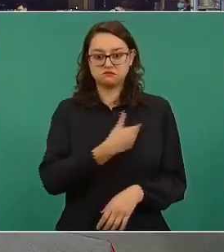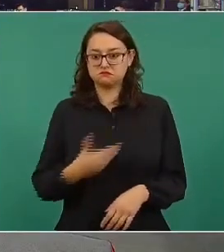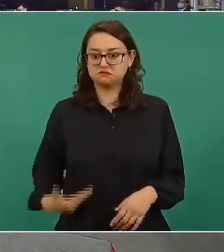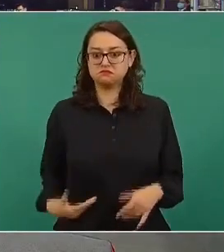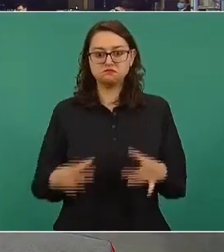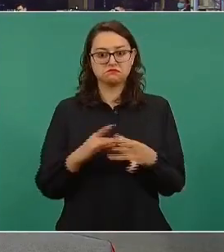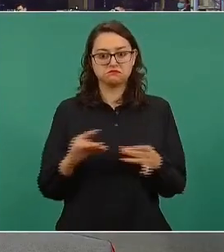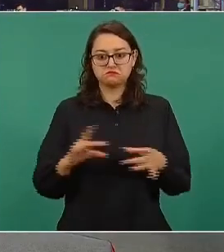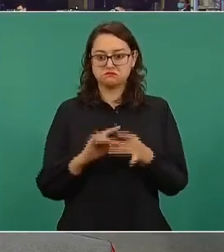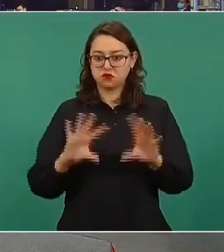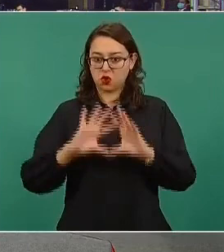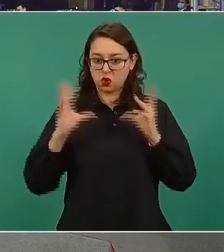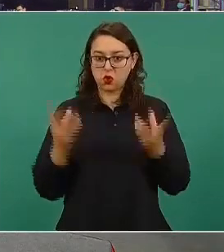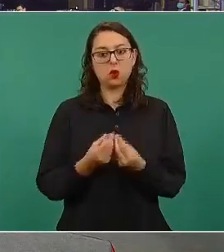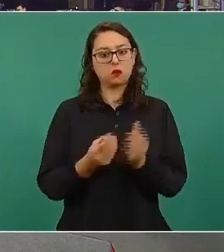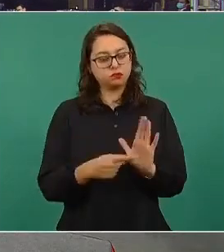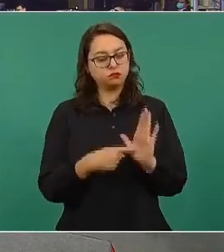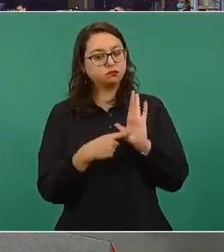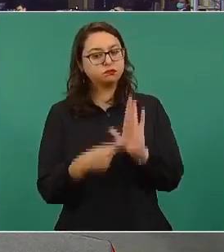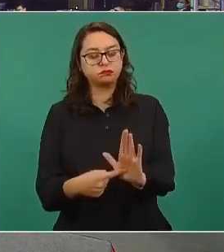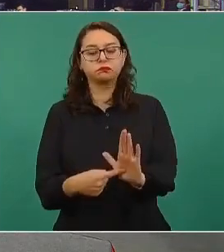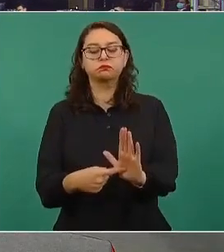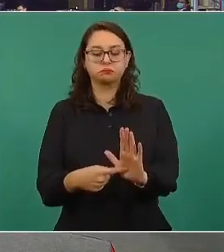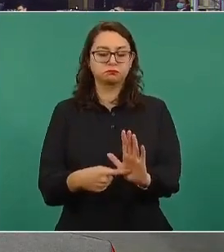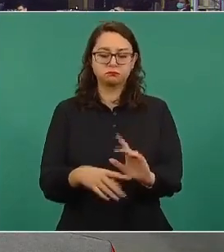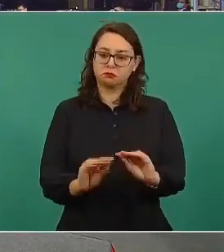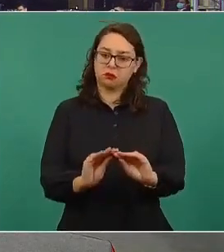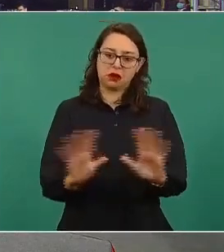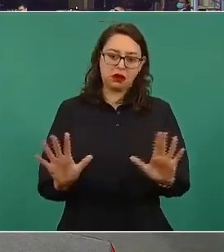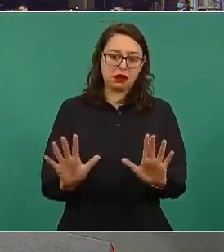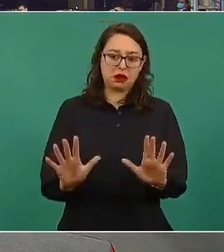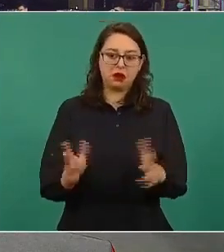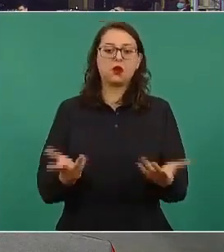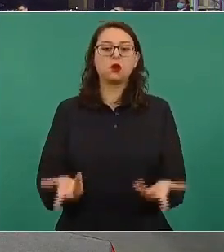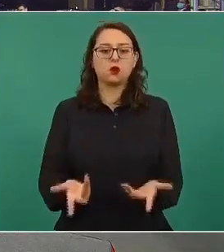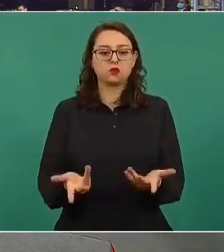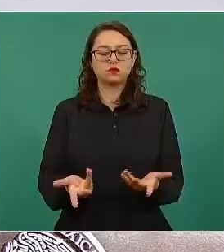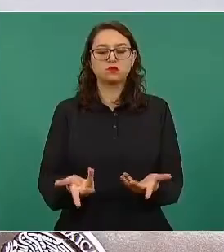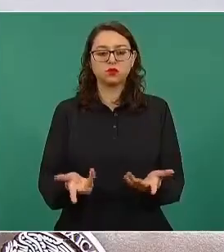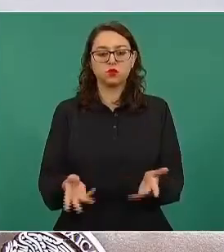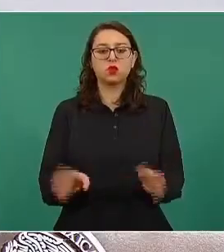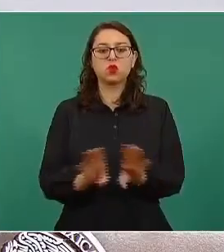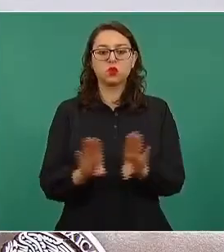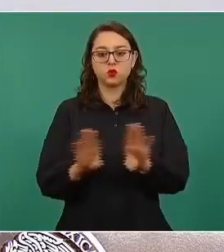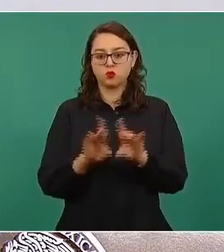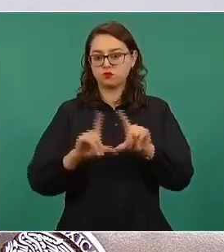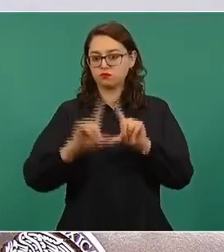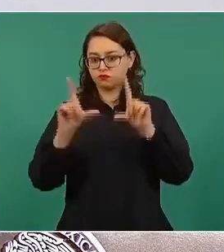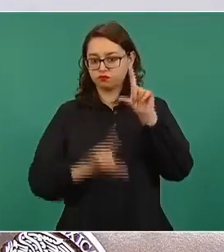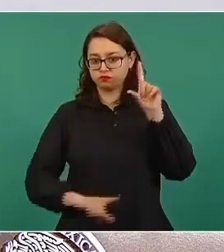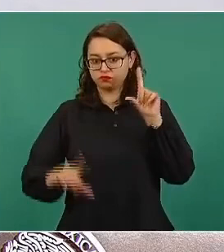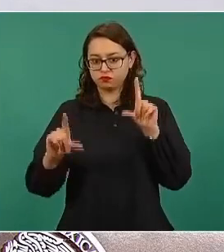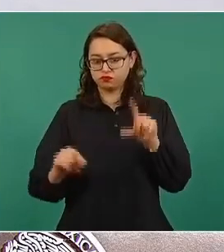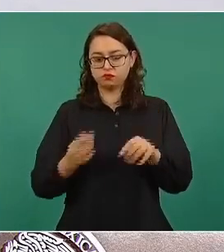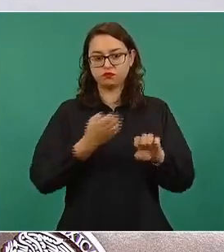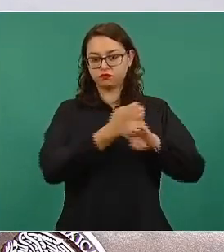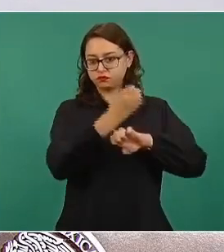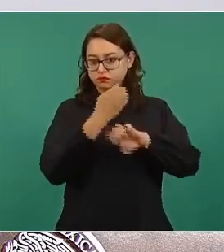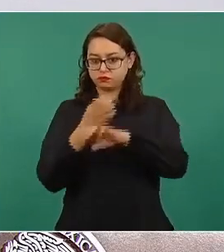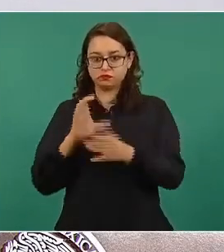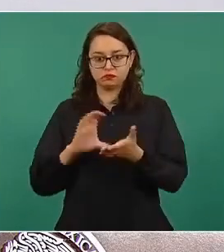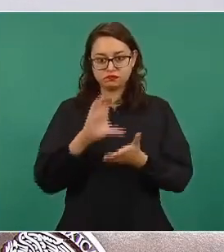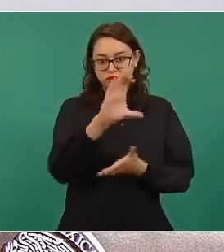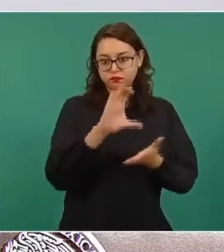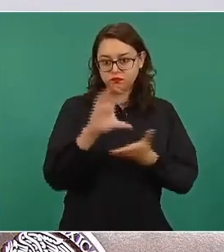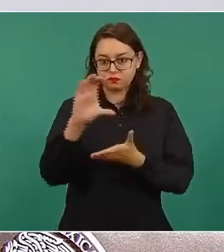muy clara y resumida de cómo está el gasto federalizado. Así se le conoce